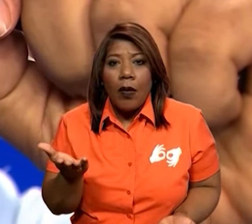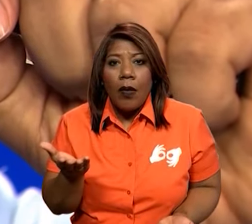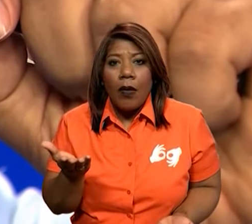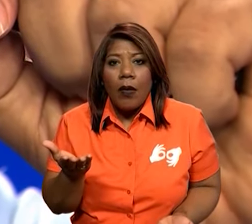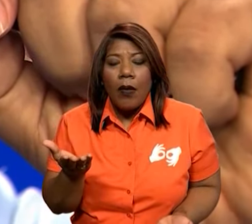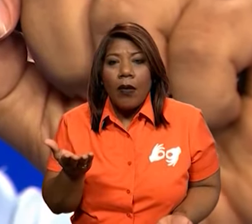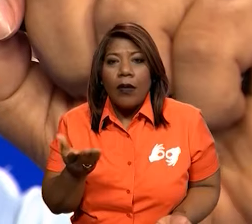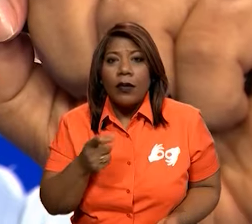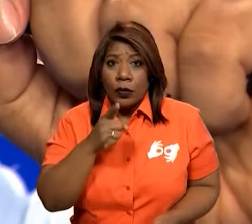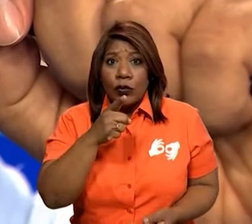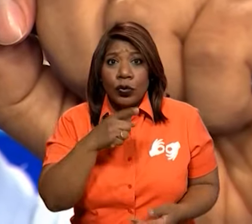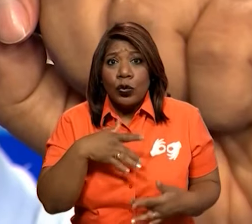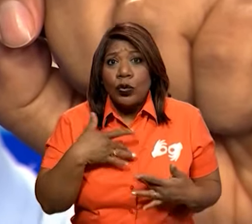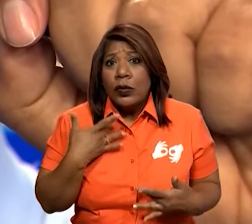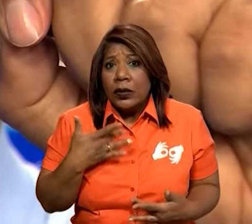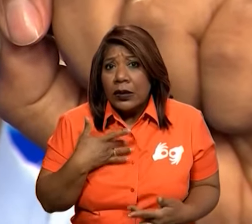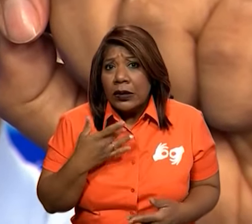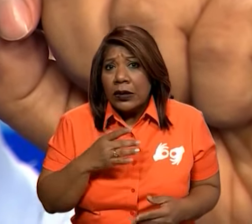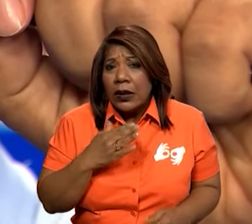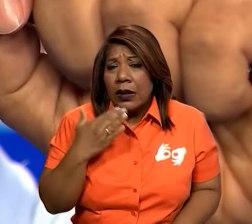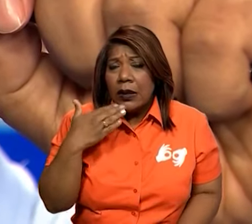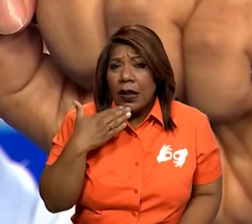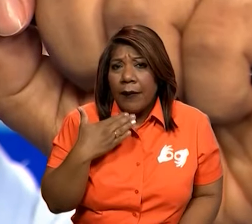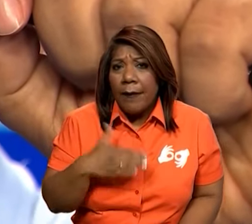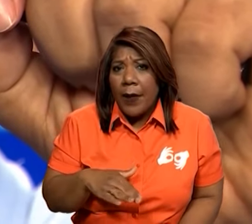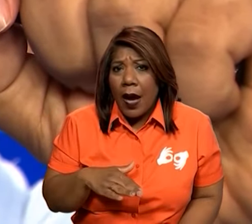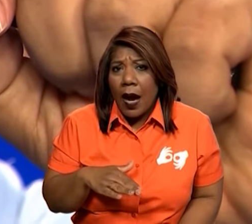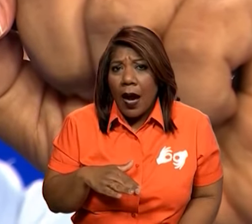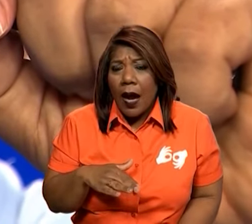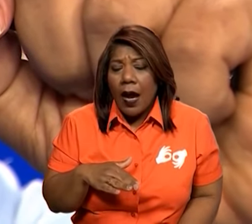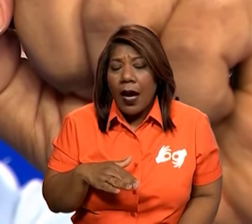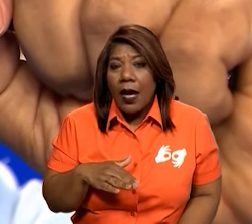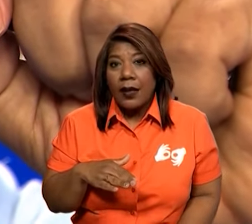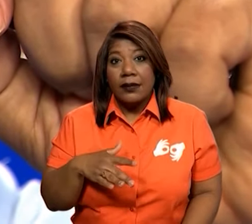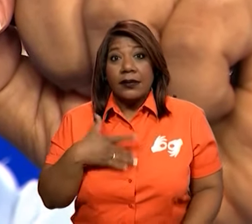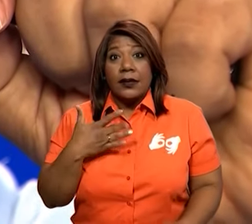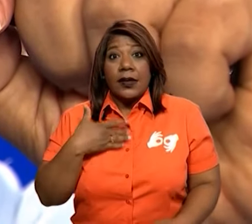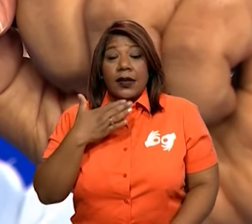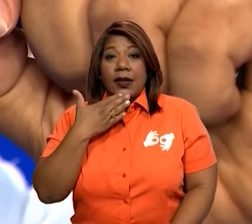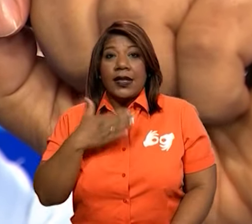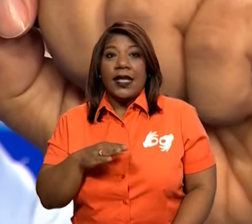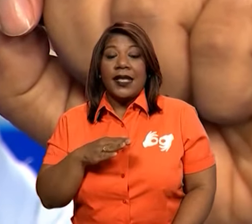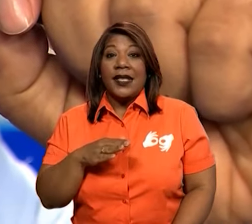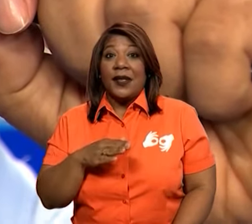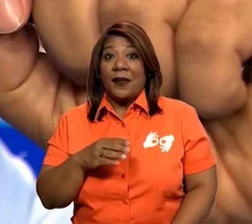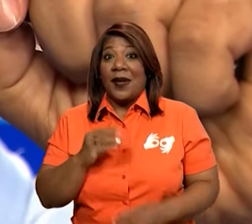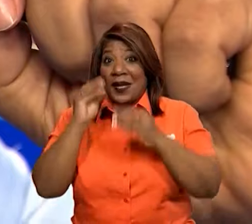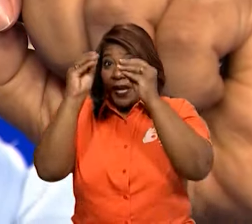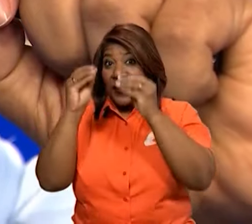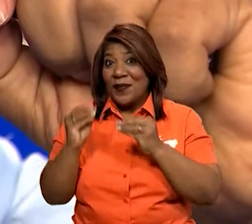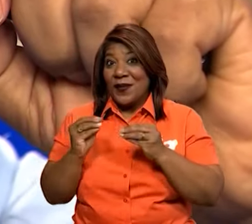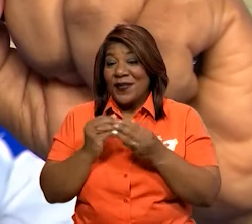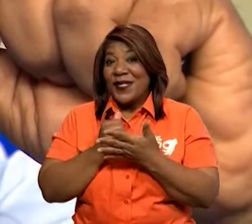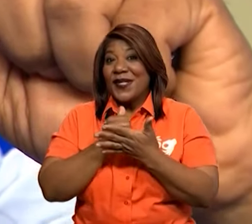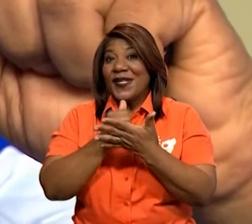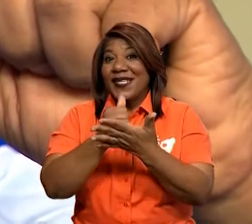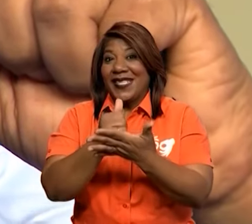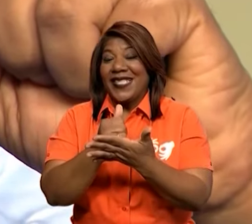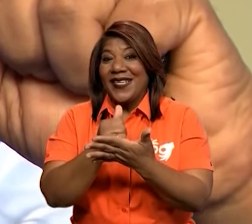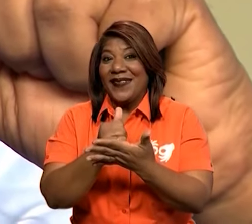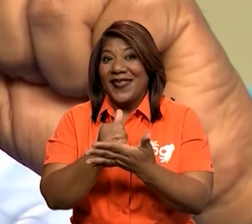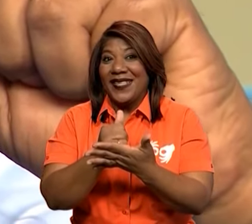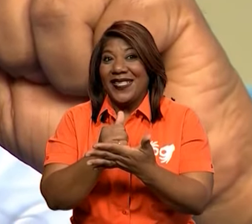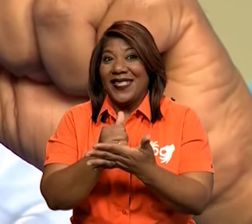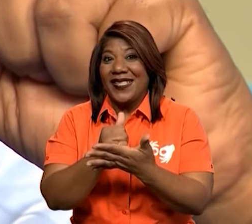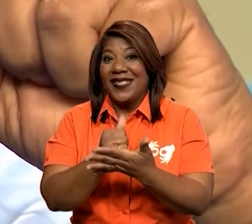no, sé que te sientes mal. Bueno, si te sientes mal, déjame hacer algo por ti, ¿sí? Vamos a